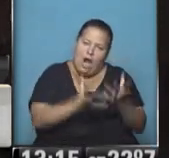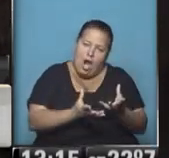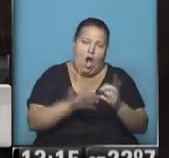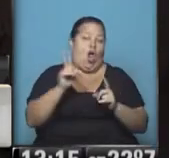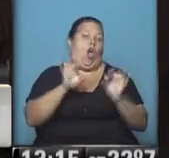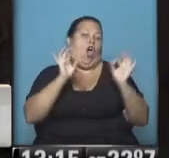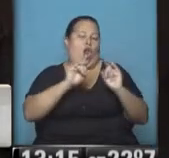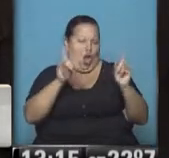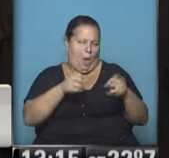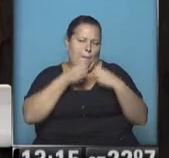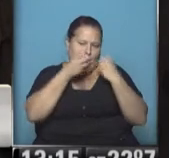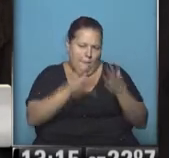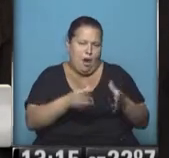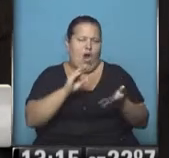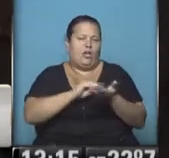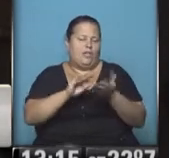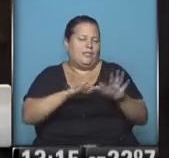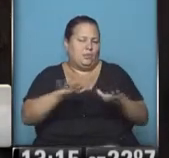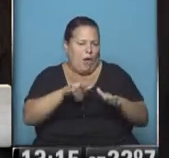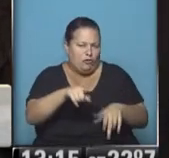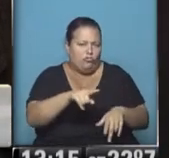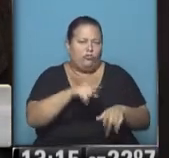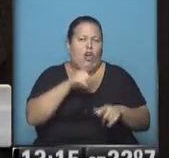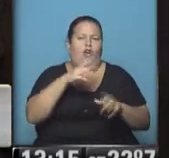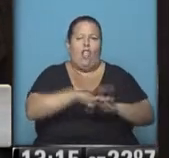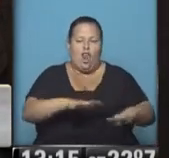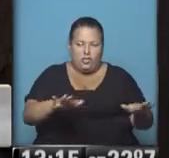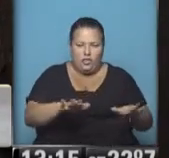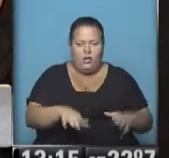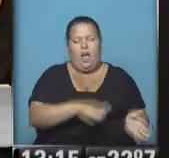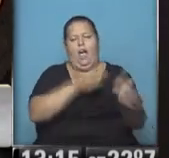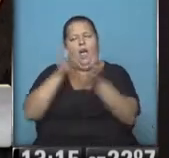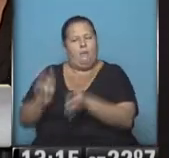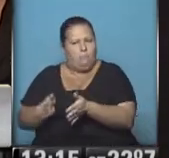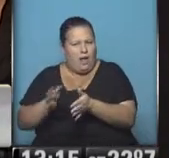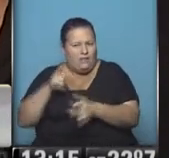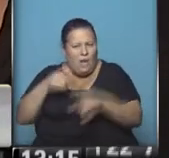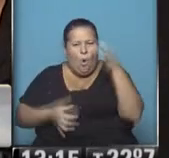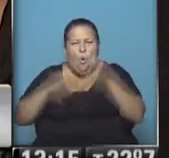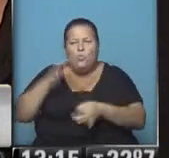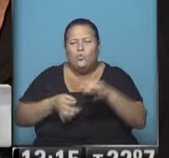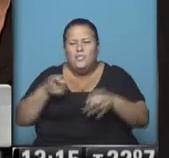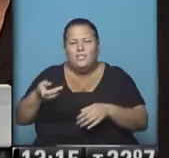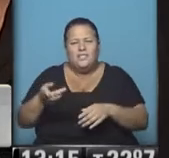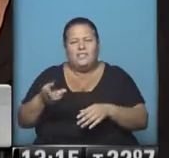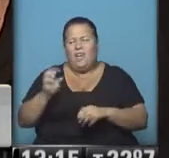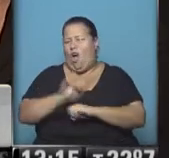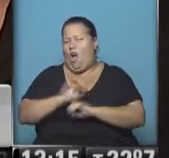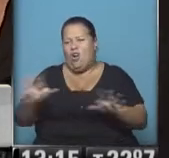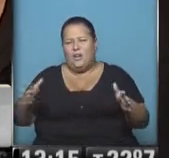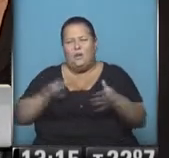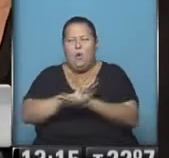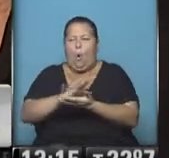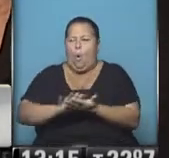no del todo, pero mejorando la situación de los niños y por otro lado esta justicia totalmente perversa y